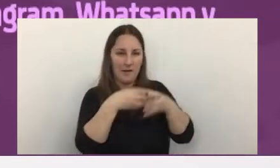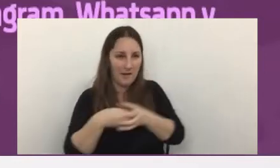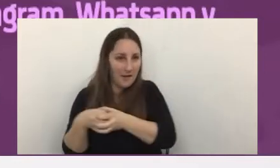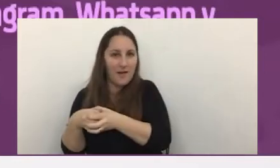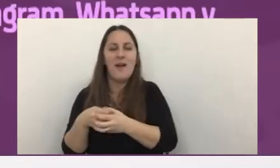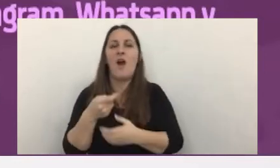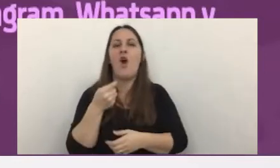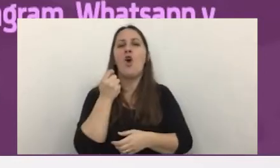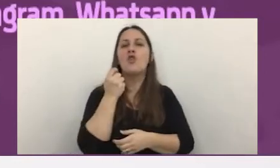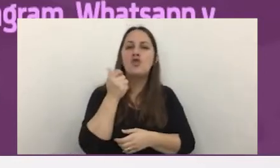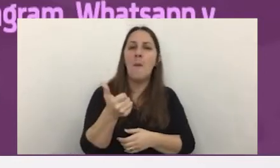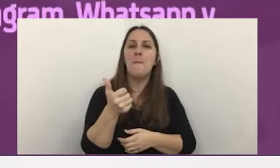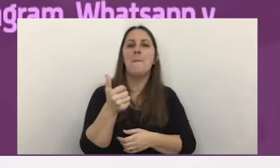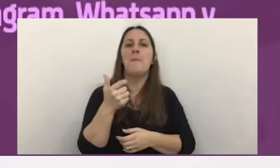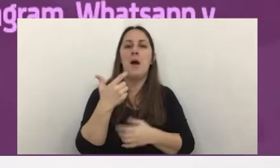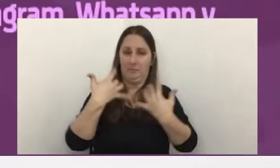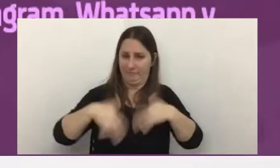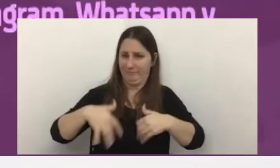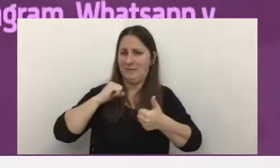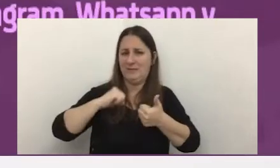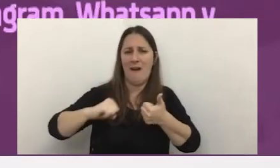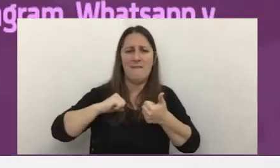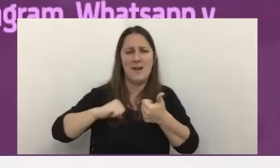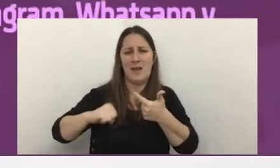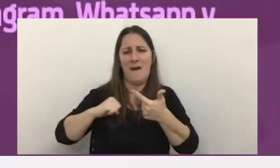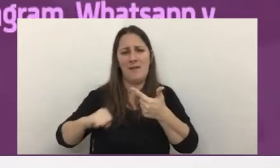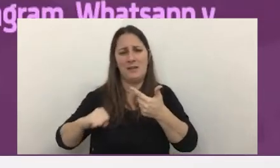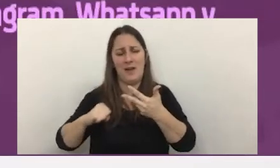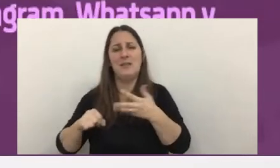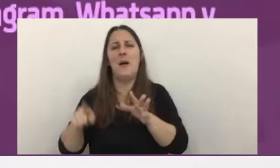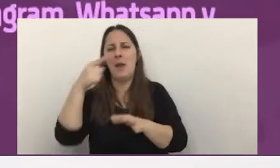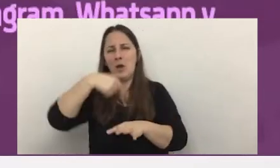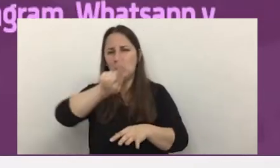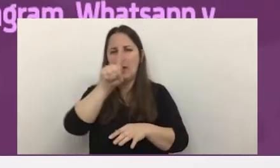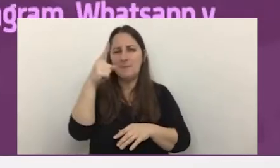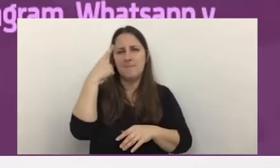la gran cantidad de estafas para que tengan una medida